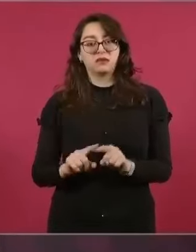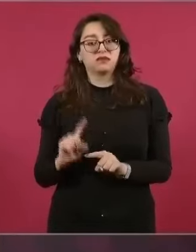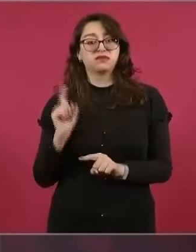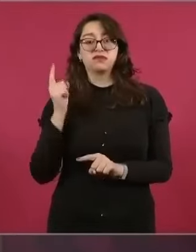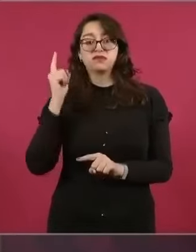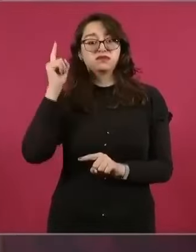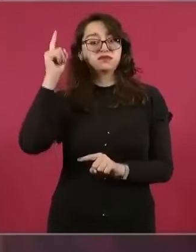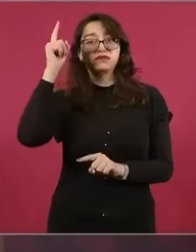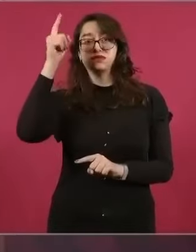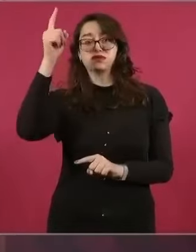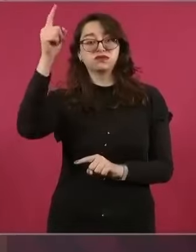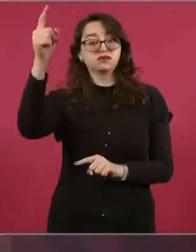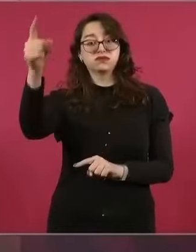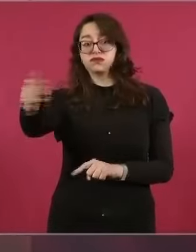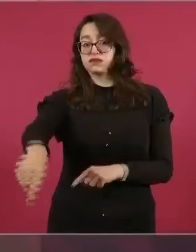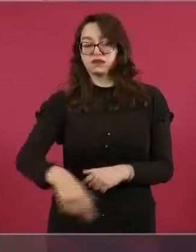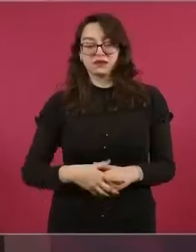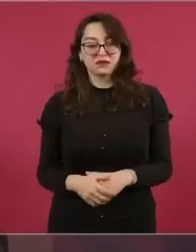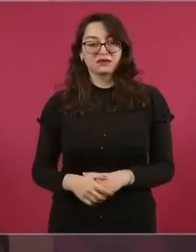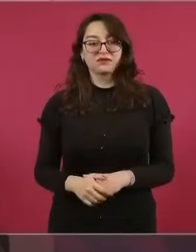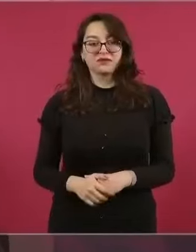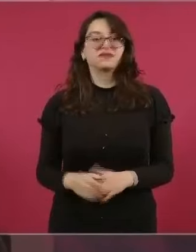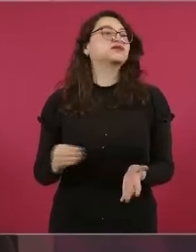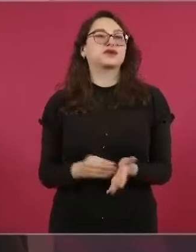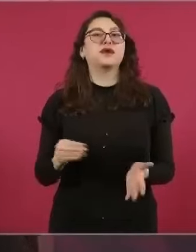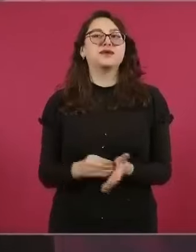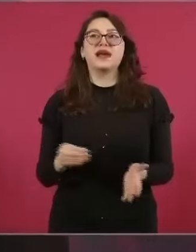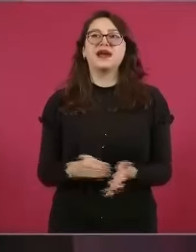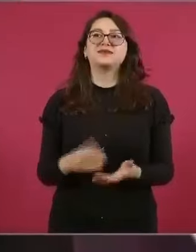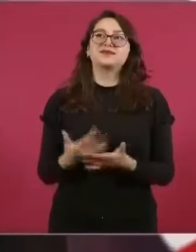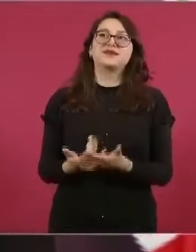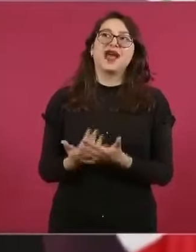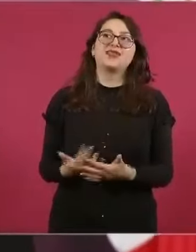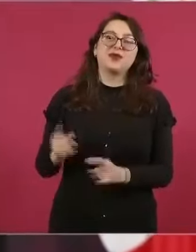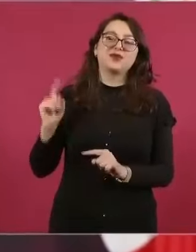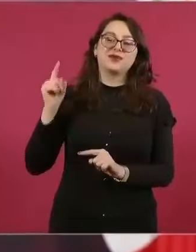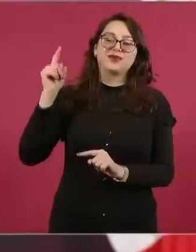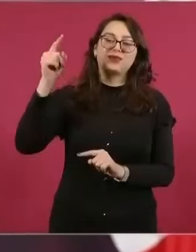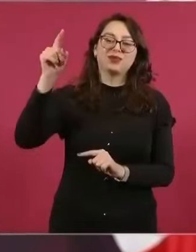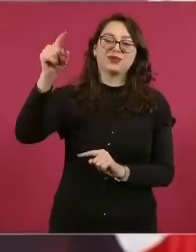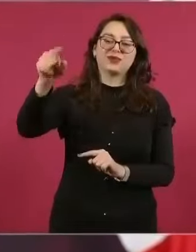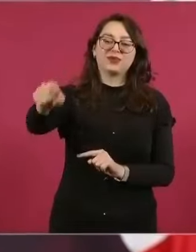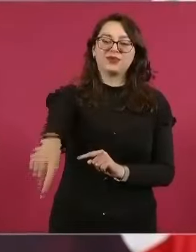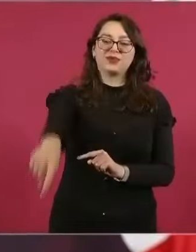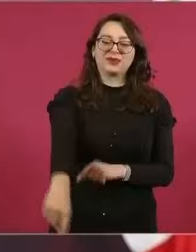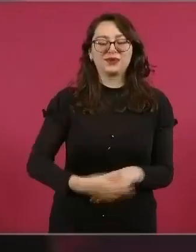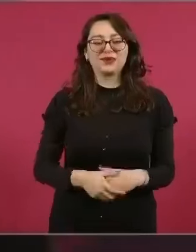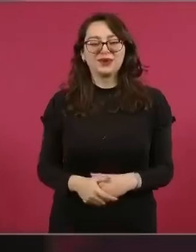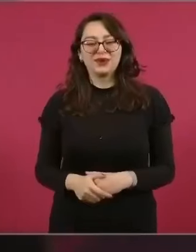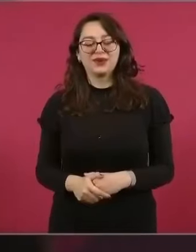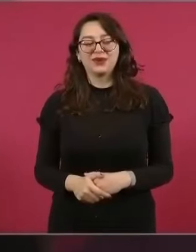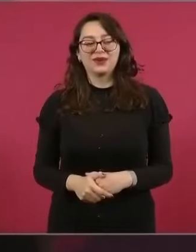va la pelota ya por... No ha caído, va ya, y las mujeres con